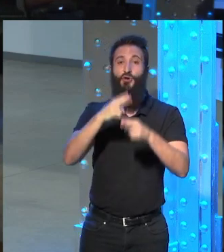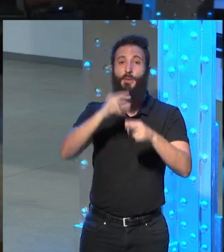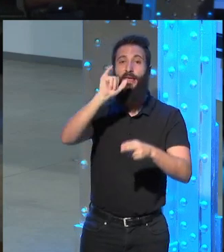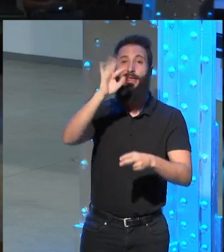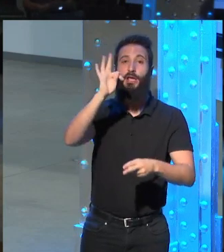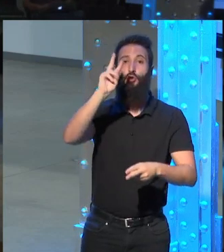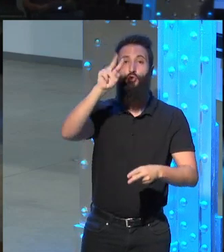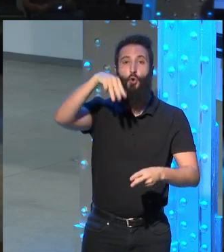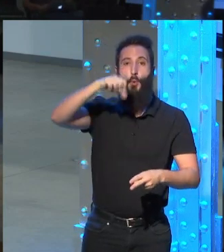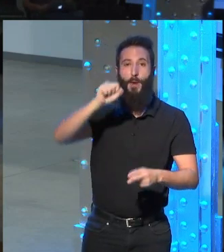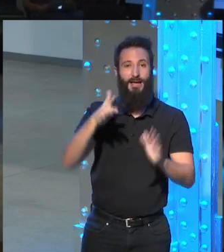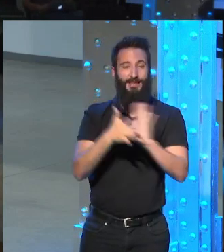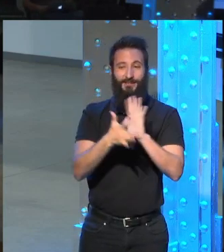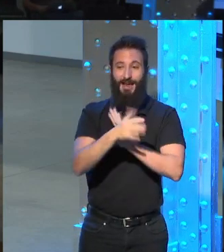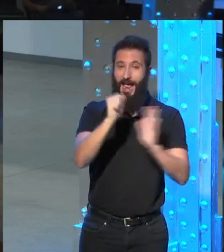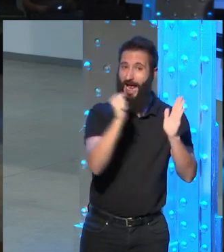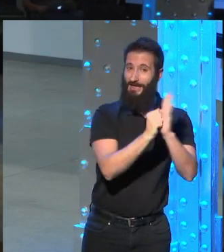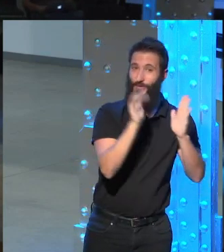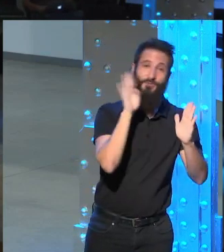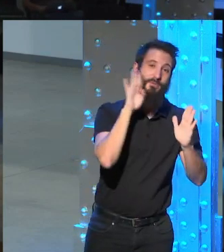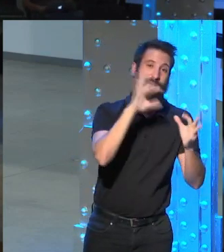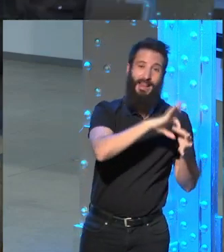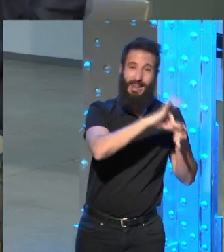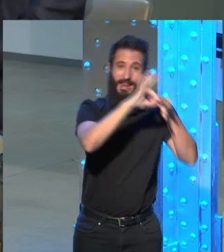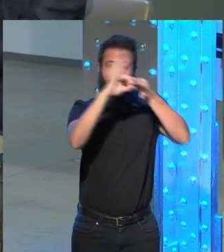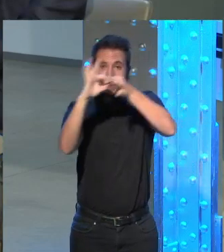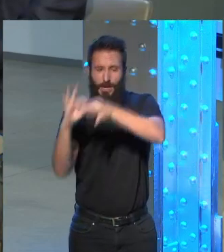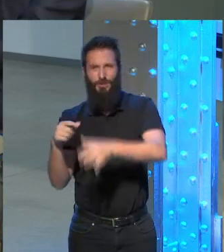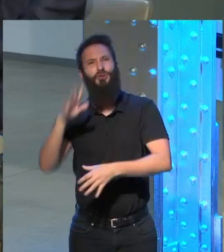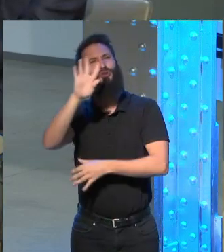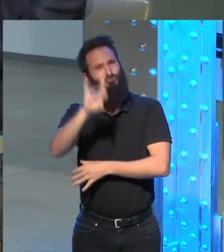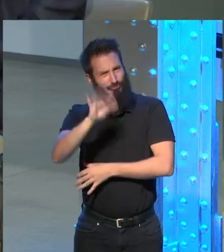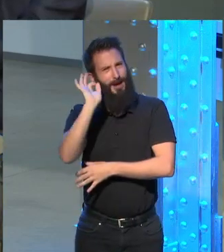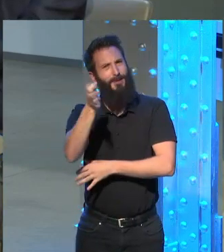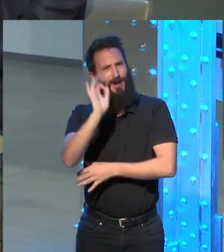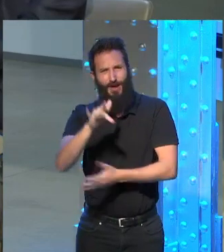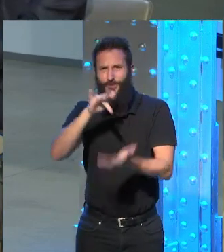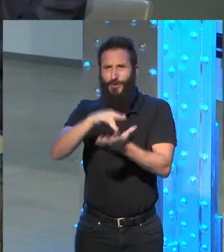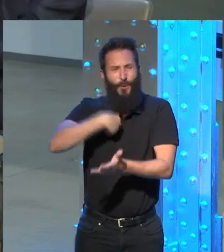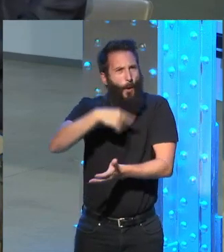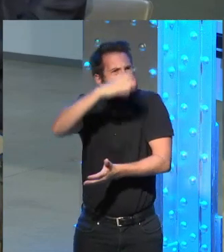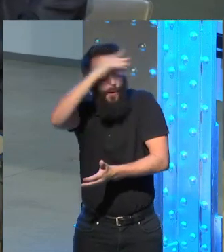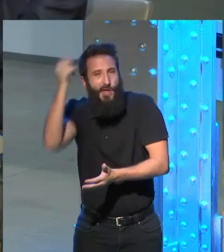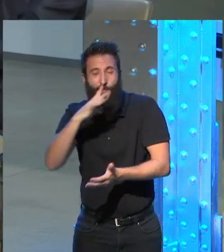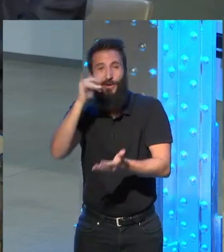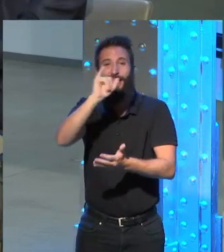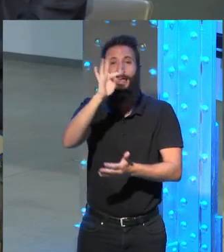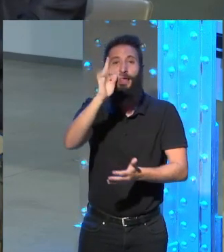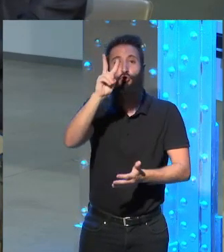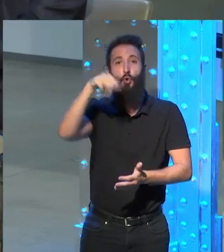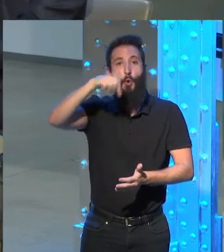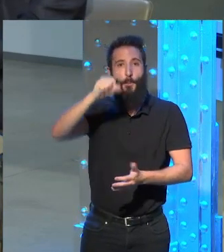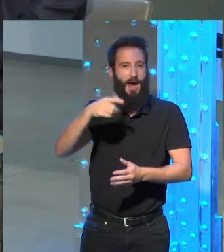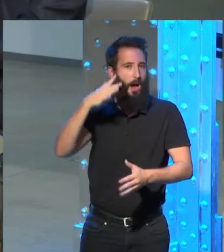viene de uno de esos artículos sí, sí yo lo había olvidado completamente efectivamente Lituma es un personaje que